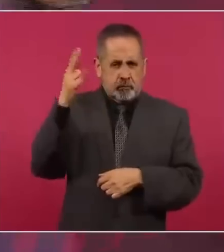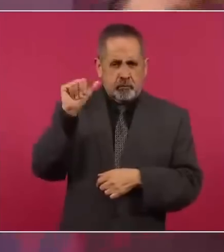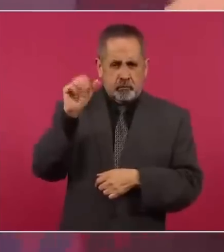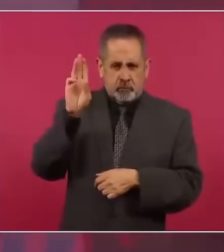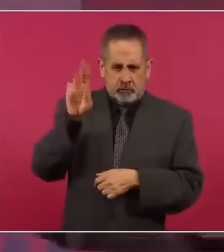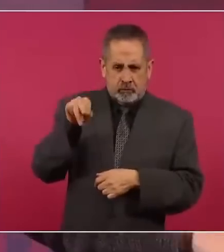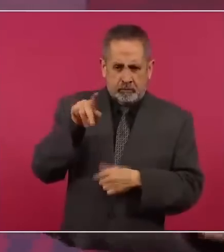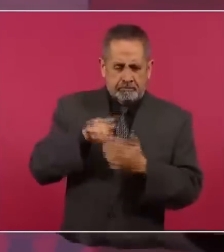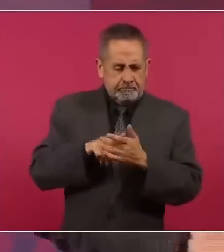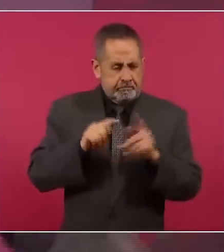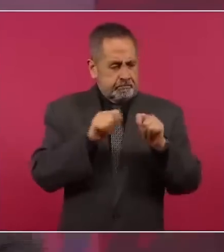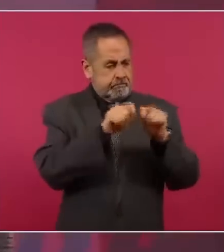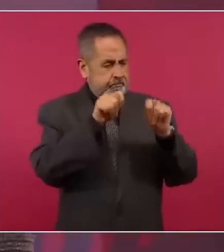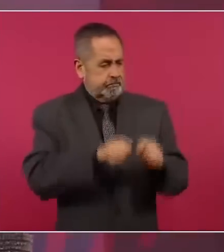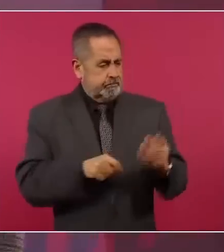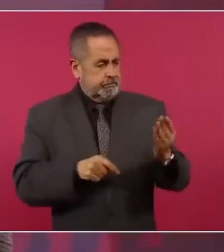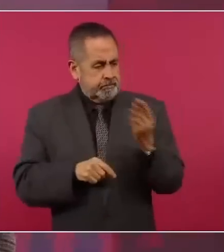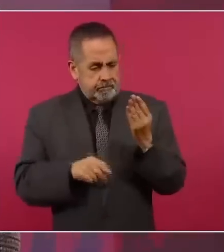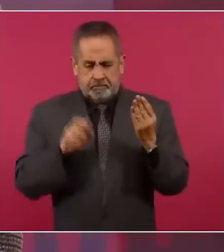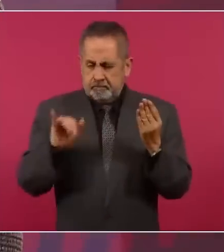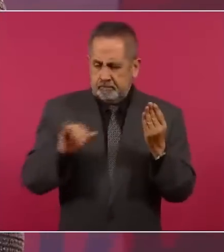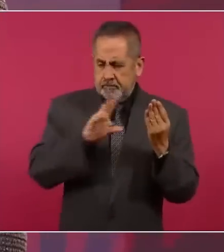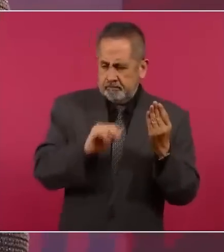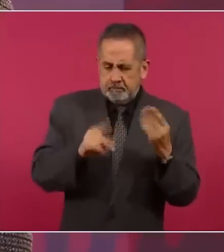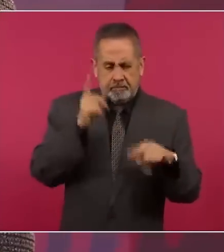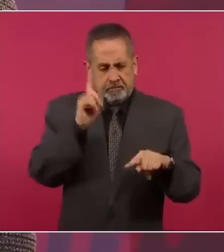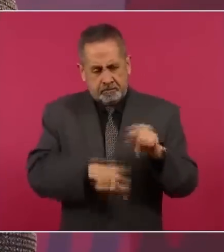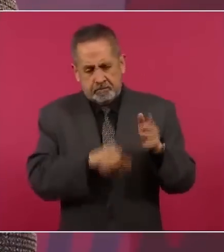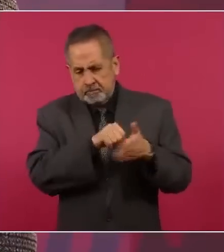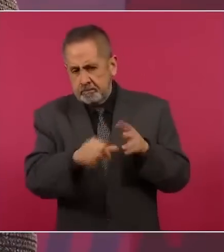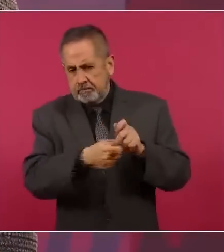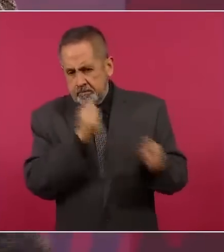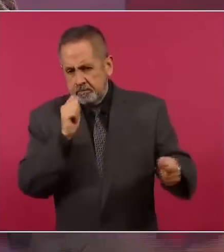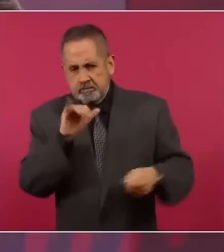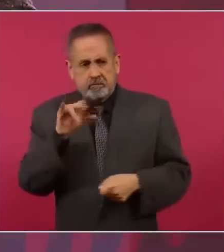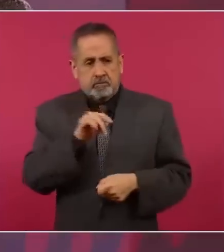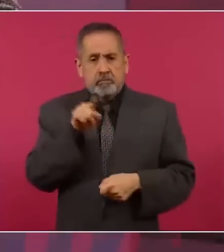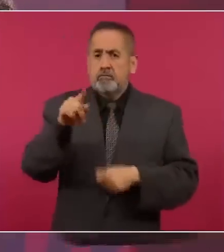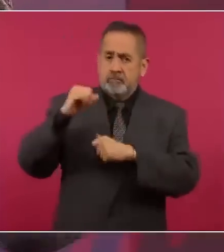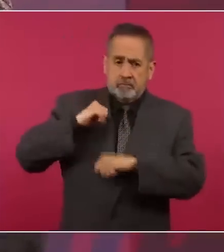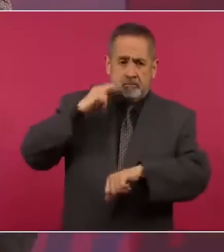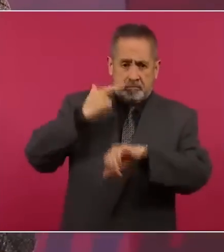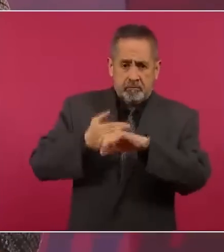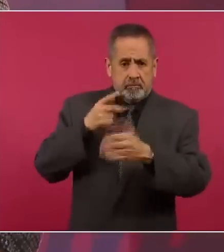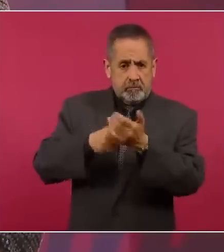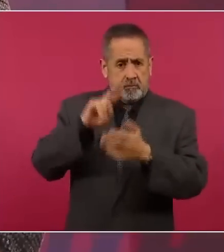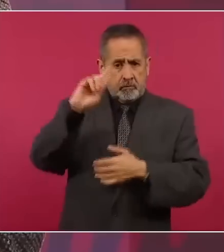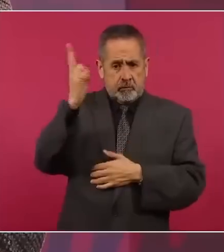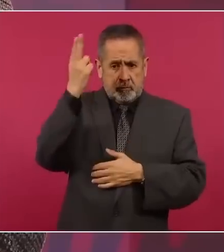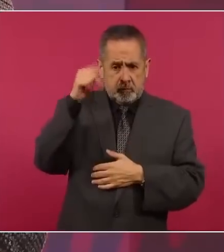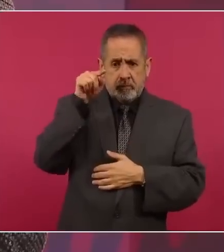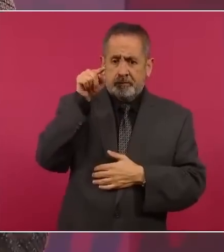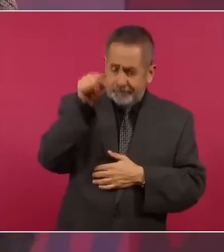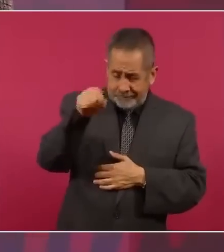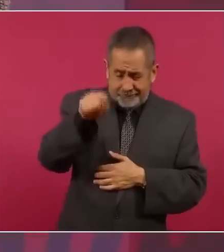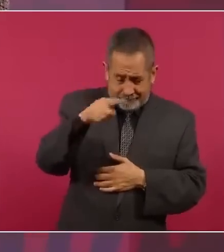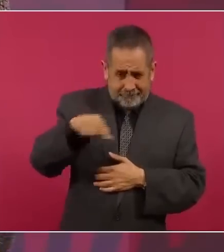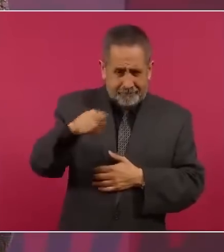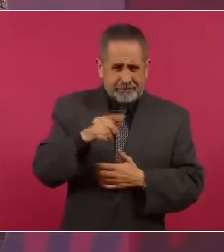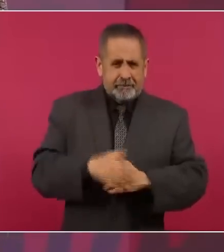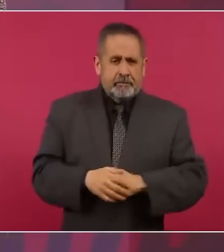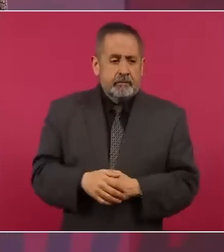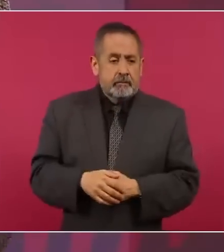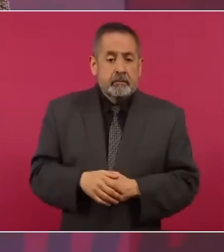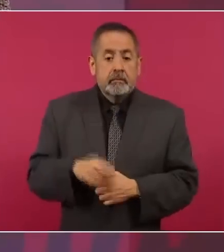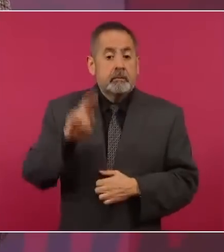de la licenciada Yasmín, es a ellos, el rector se